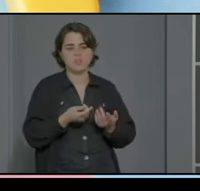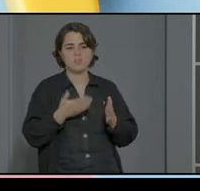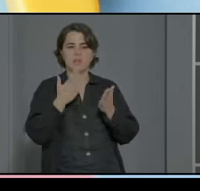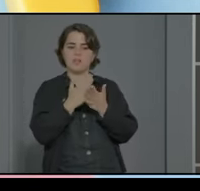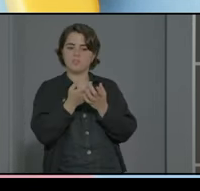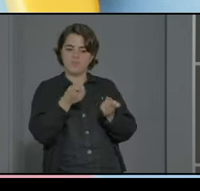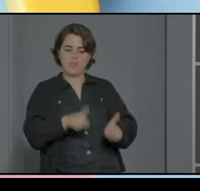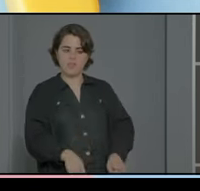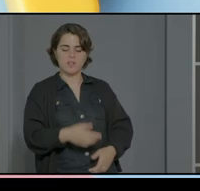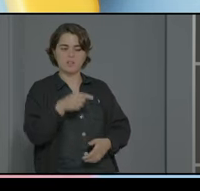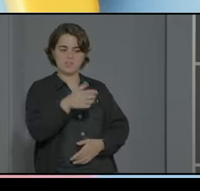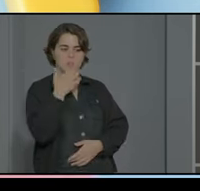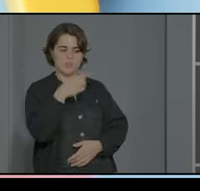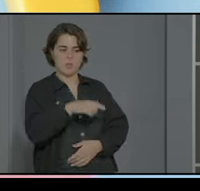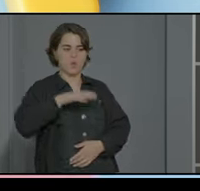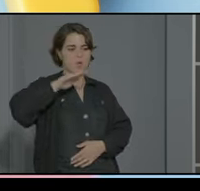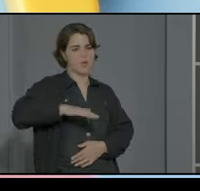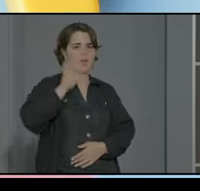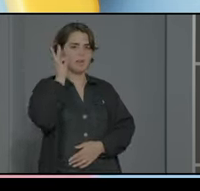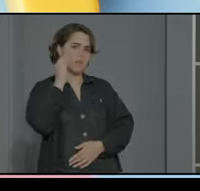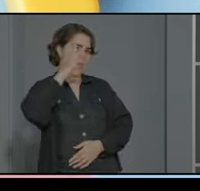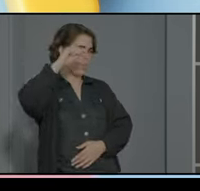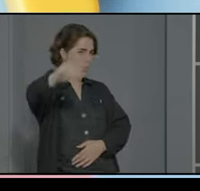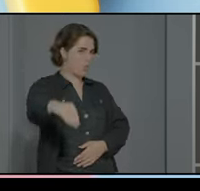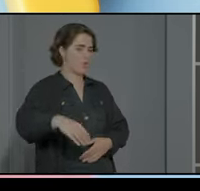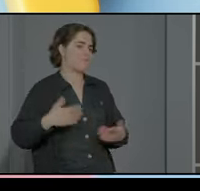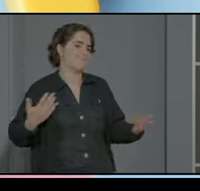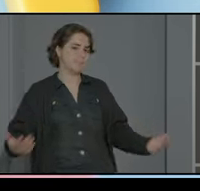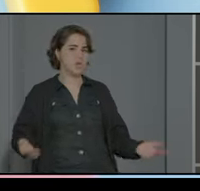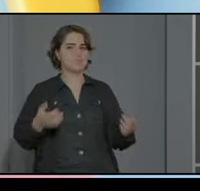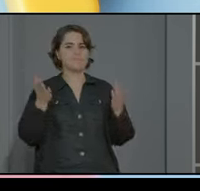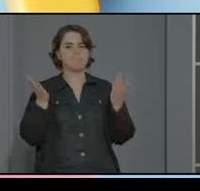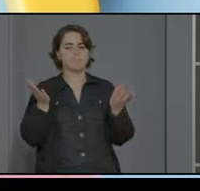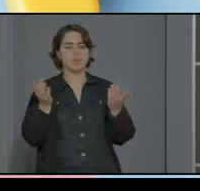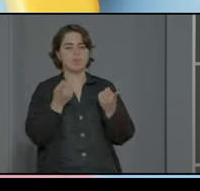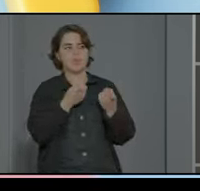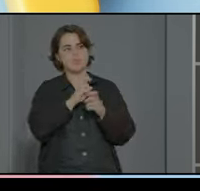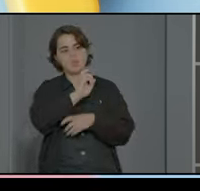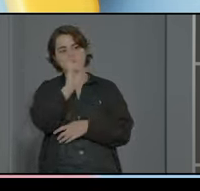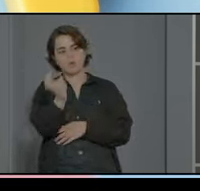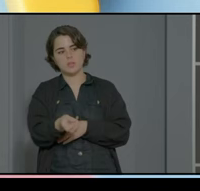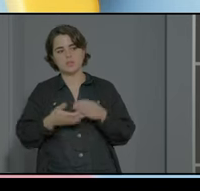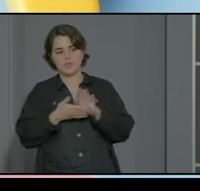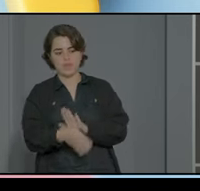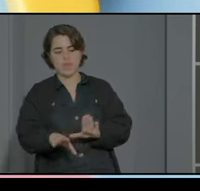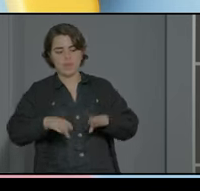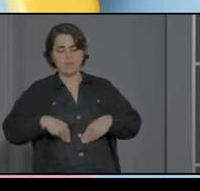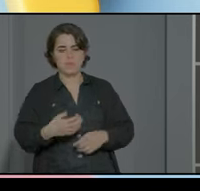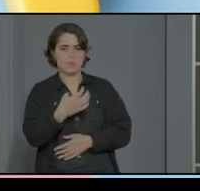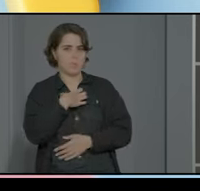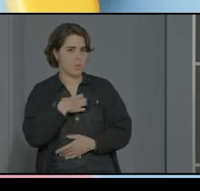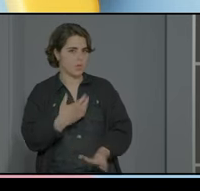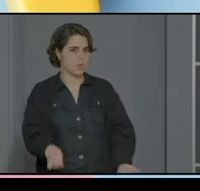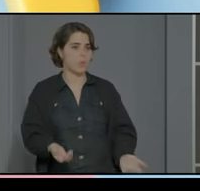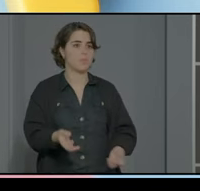en clase si es una niña muy lista ya pero tiene otras necesidades que no son tan visibles o por lo menos